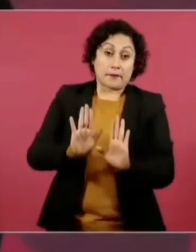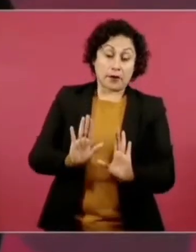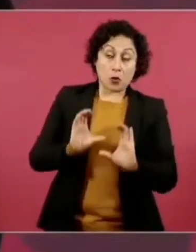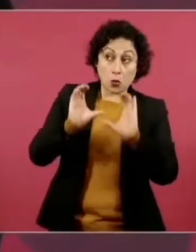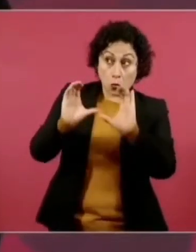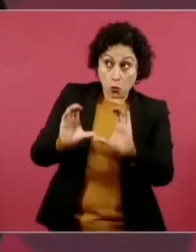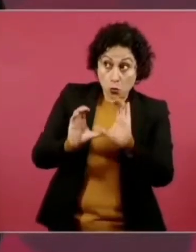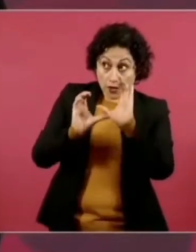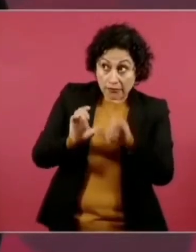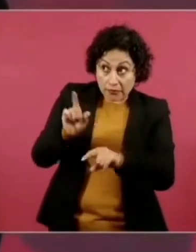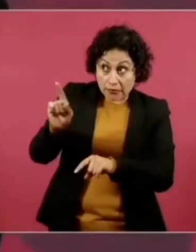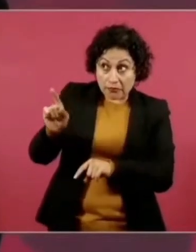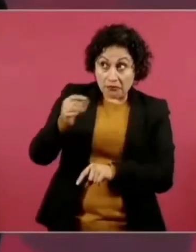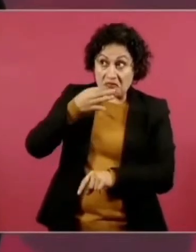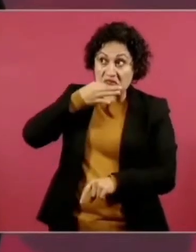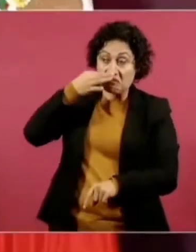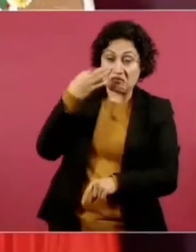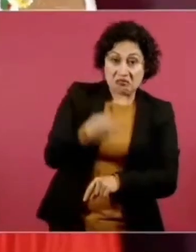no mienten madre.